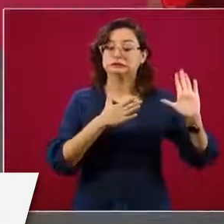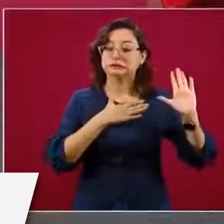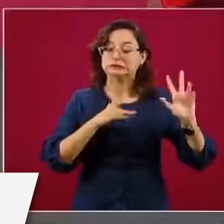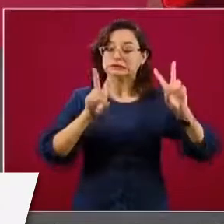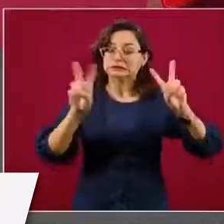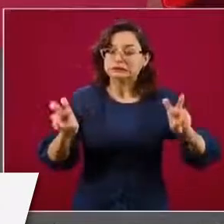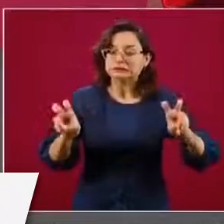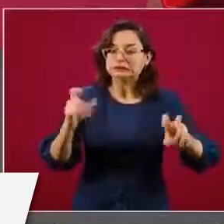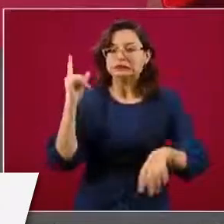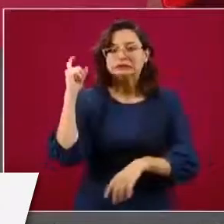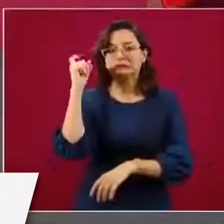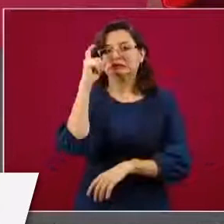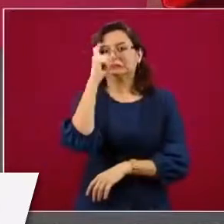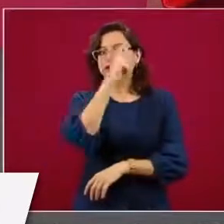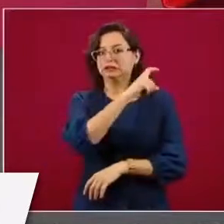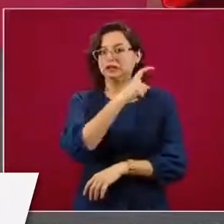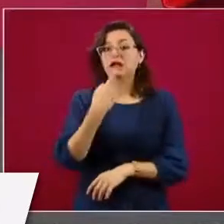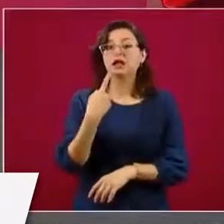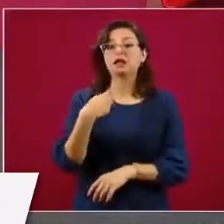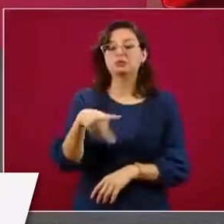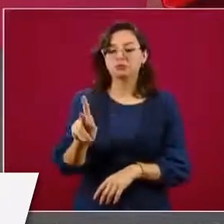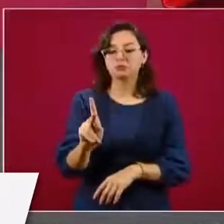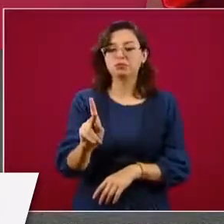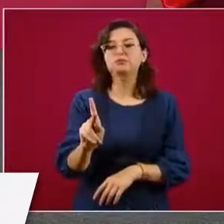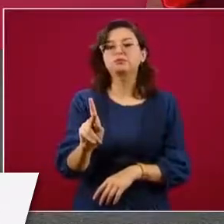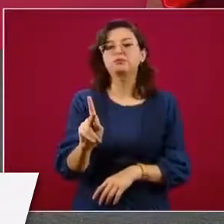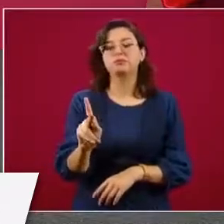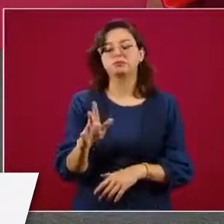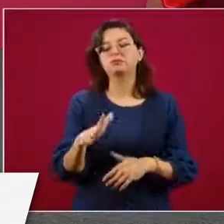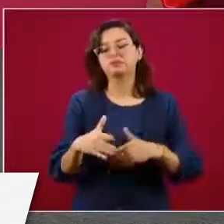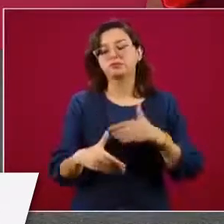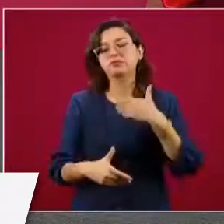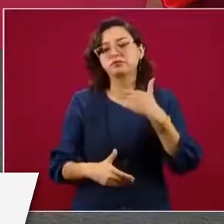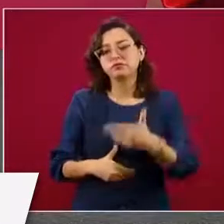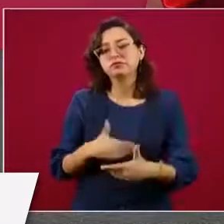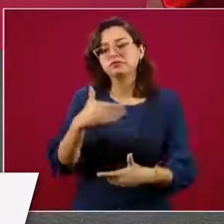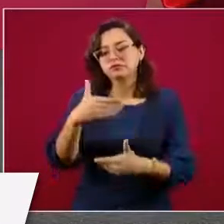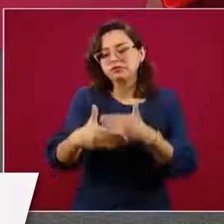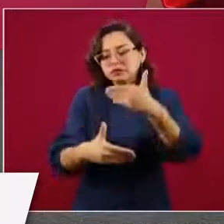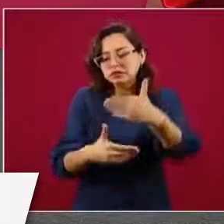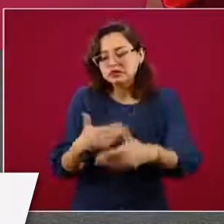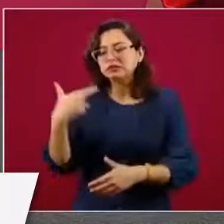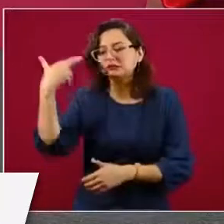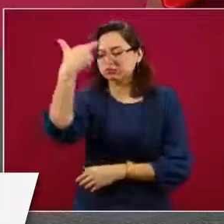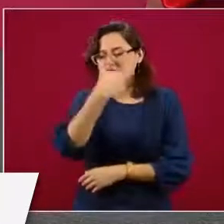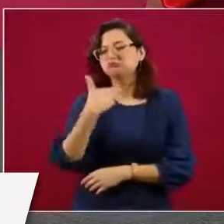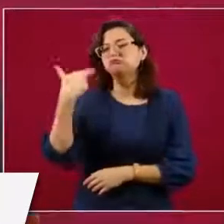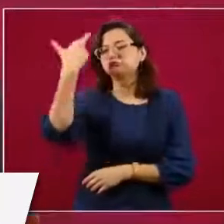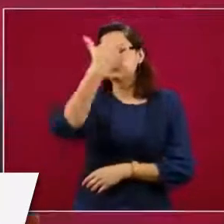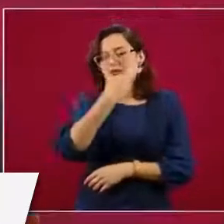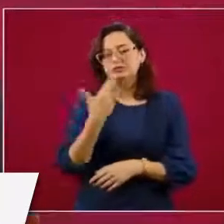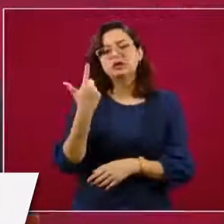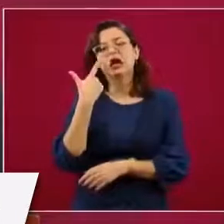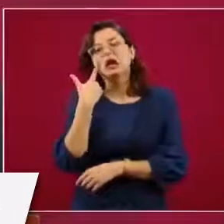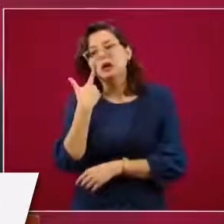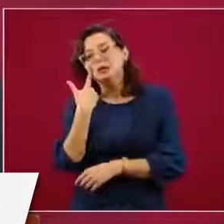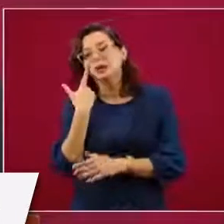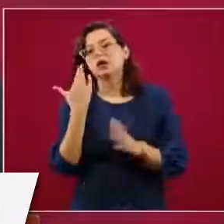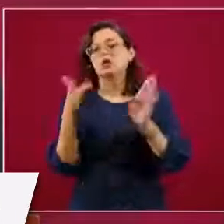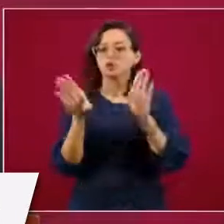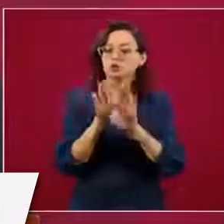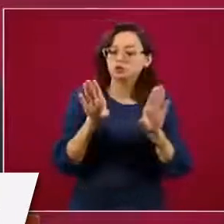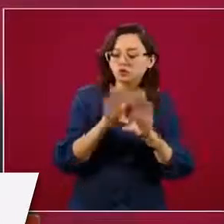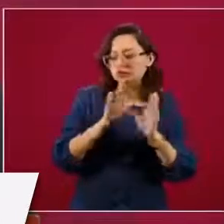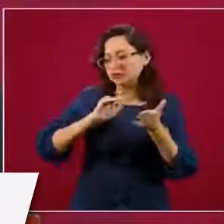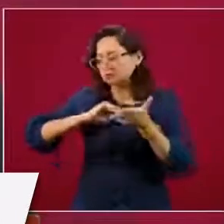pero vamos a analizarlo y a estudiarlo y a